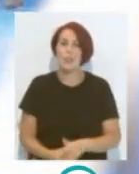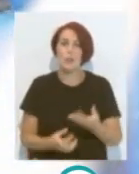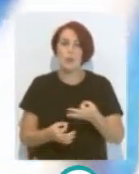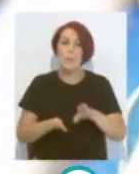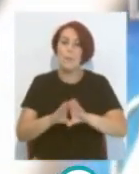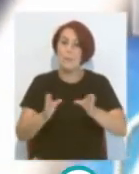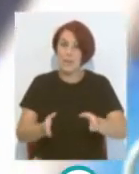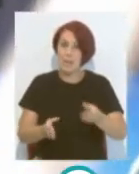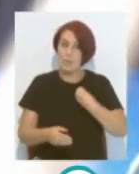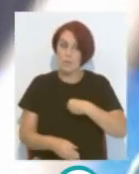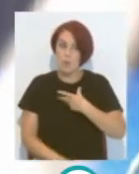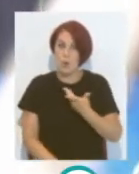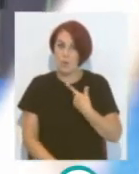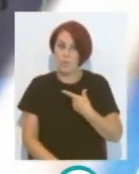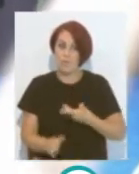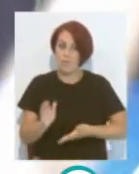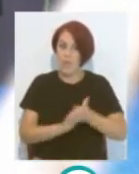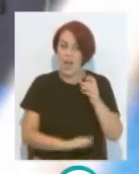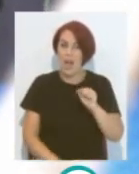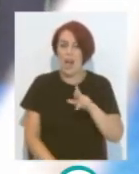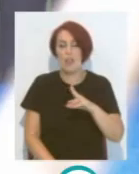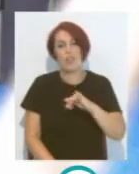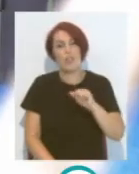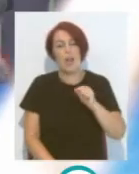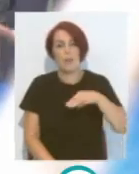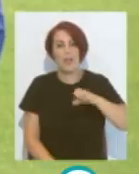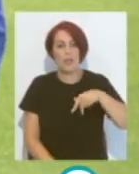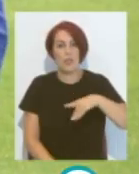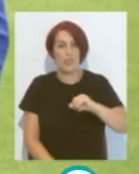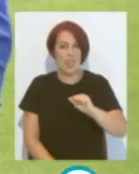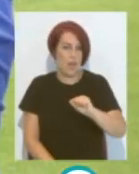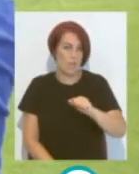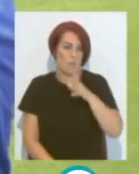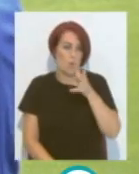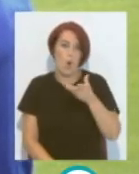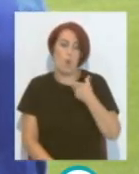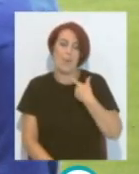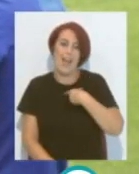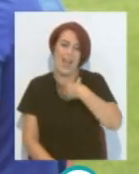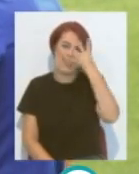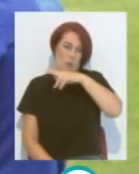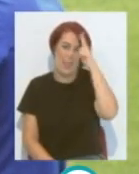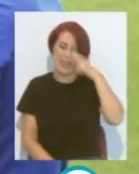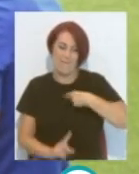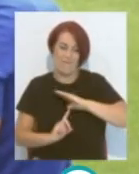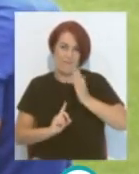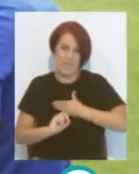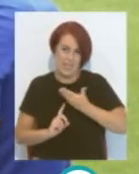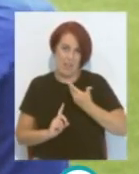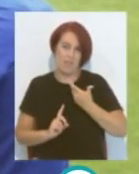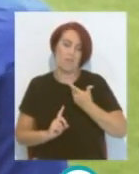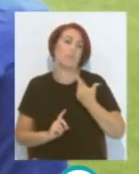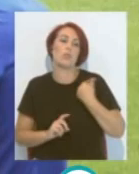A Nano Mesa Que se retiraba Con Arzamendia Arzamendia Que se lesionó En el partido Frente al Atlético De Madrid Y bueno